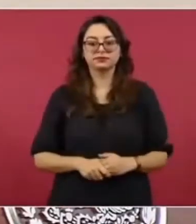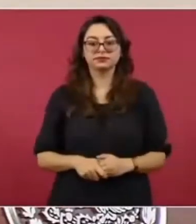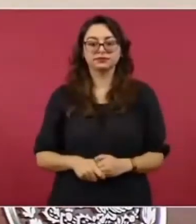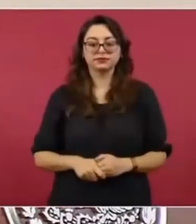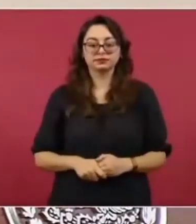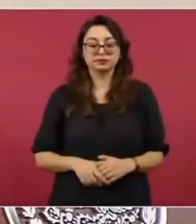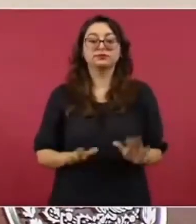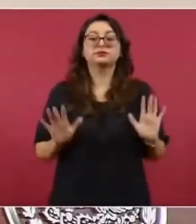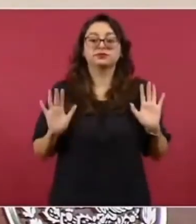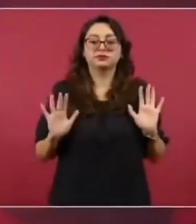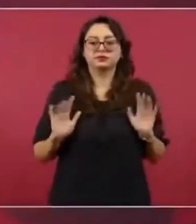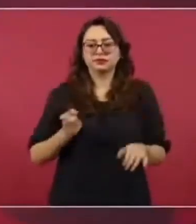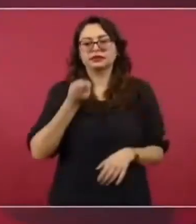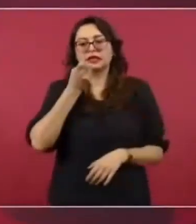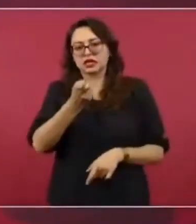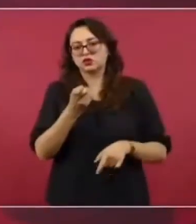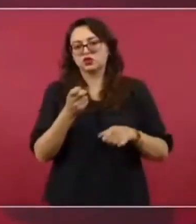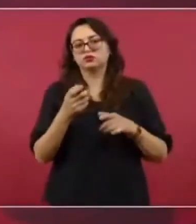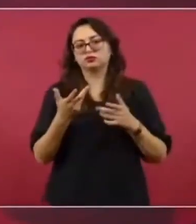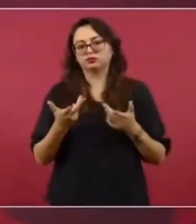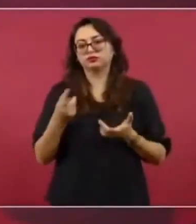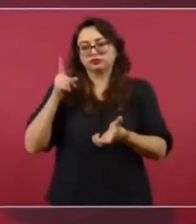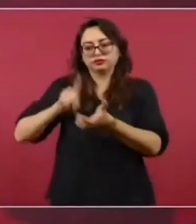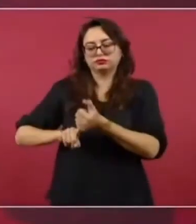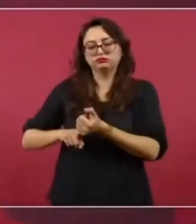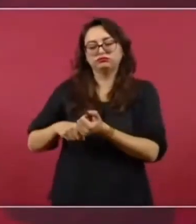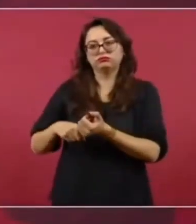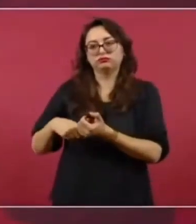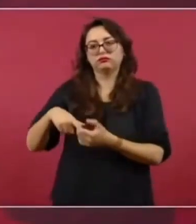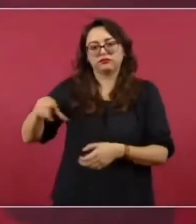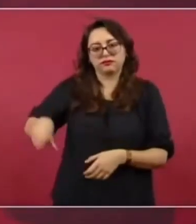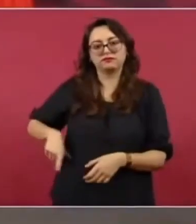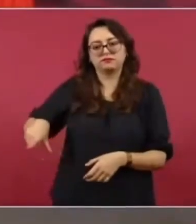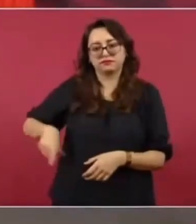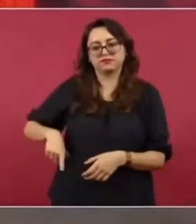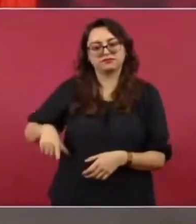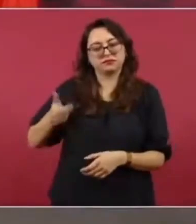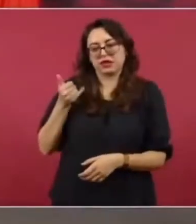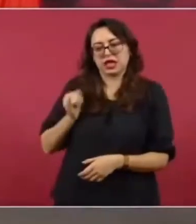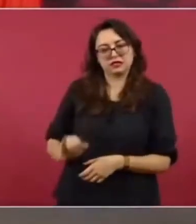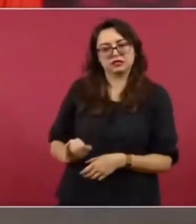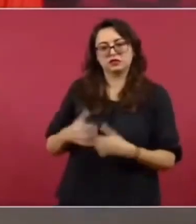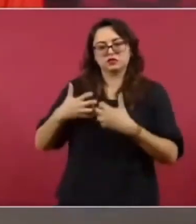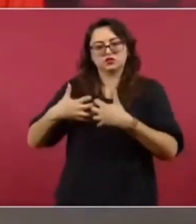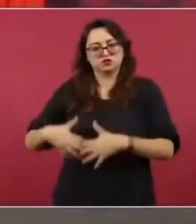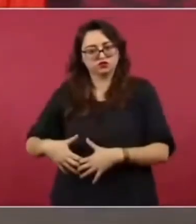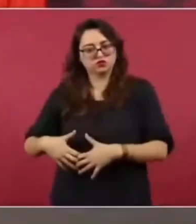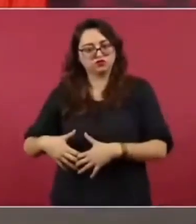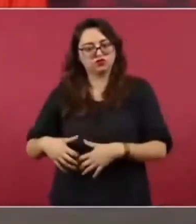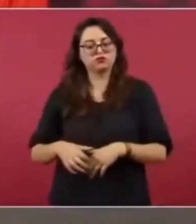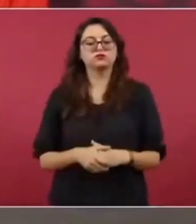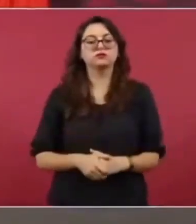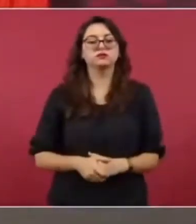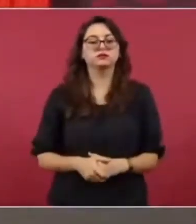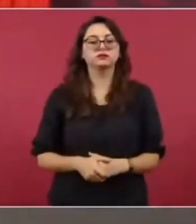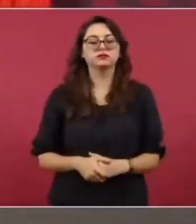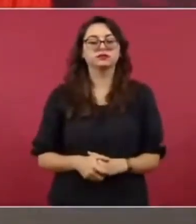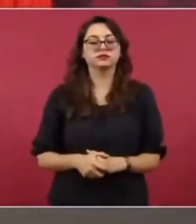Pero bueno, así está lo del servicio exterior. Y quienes nos ayudan mucho